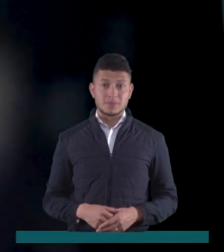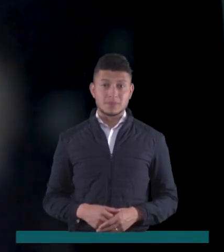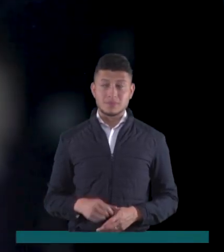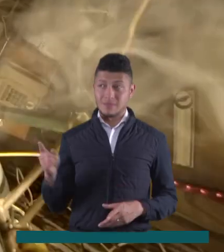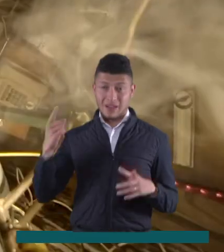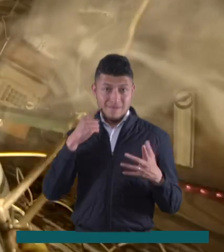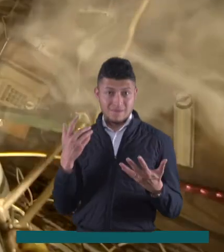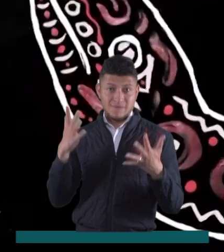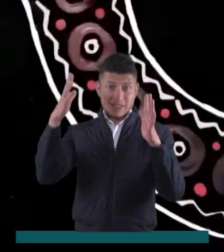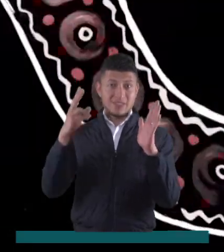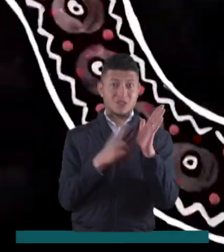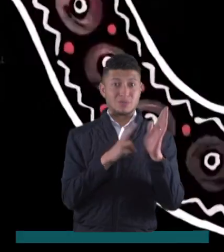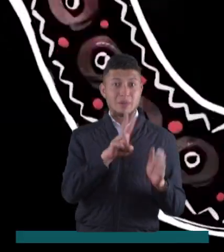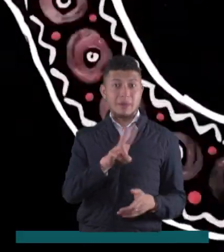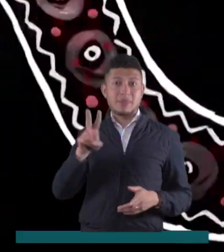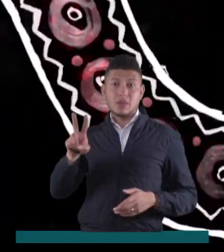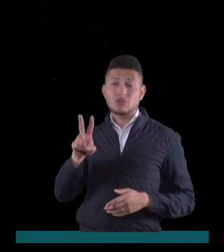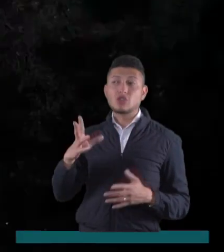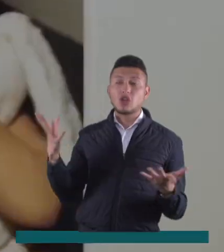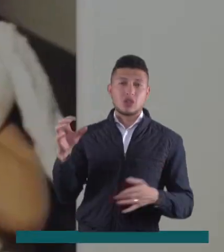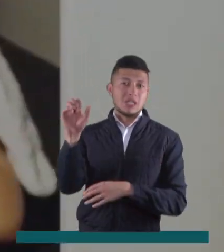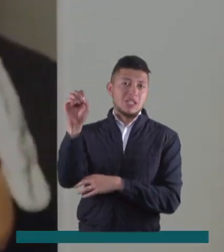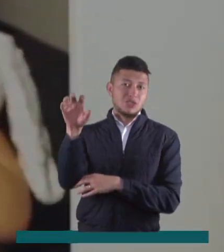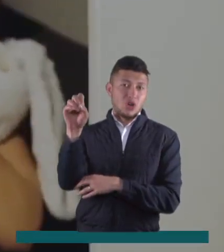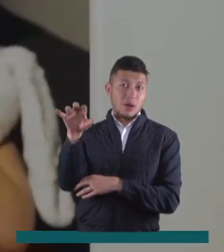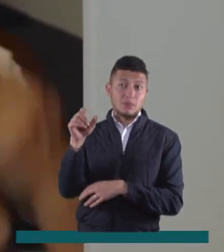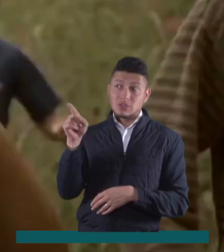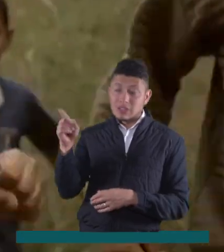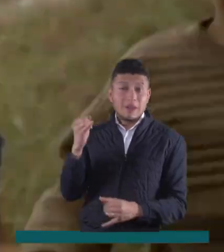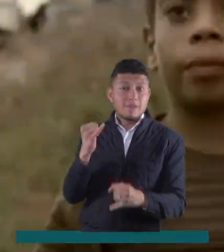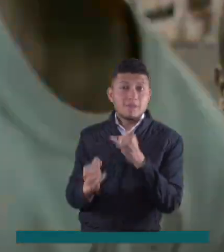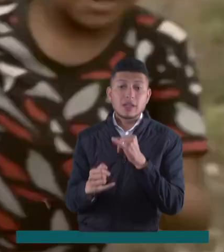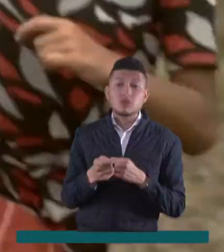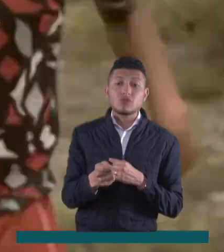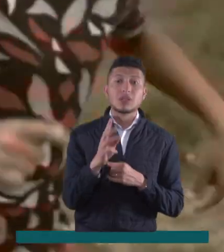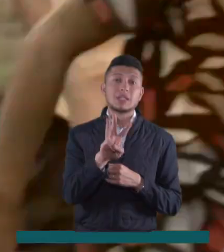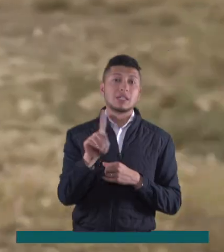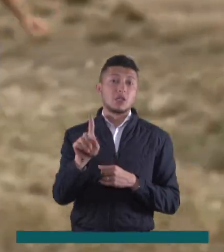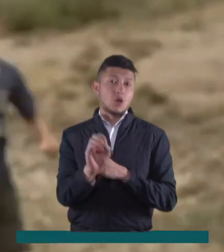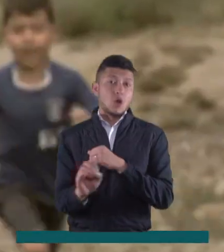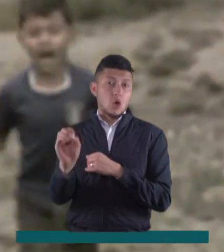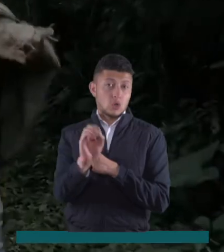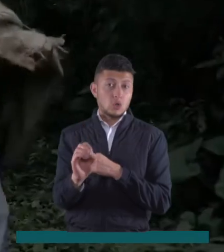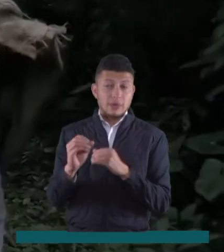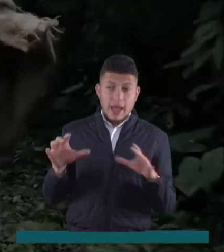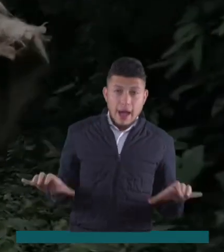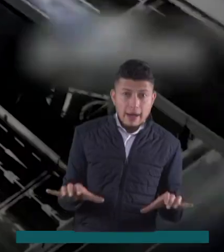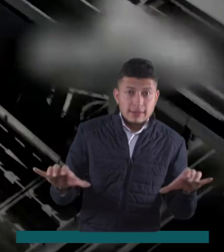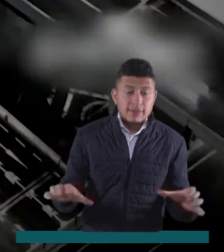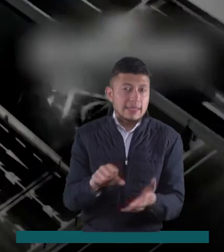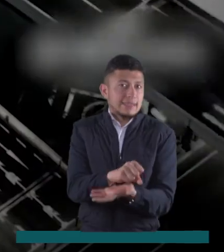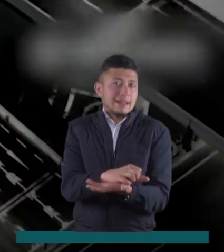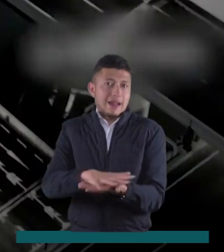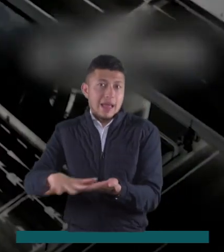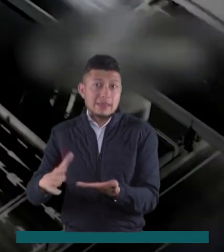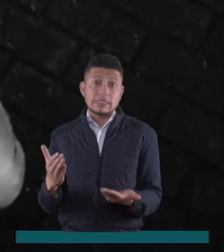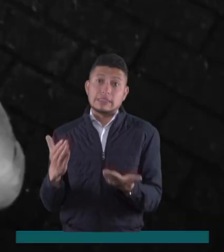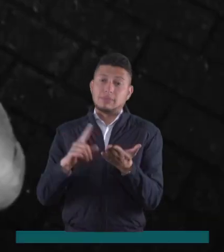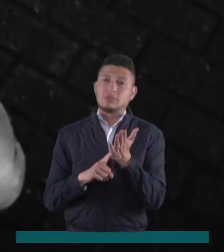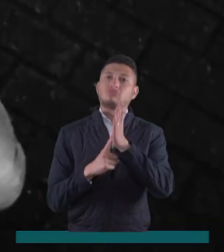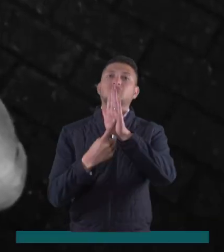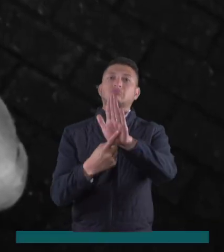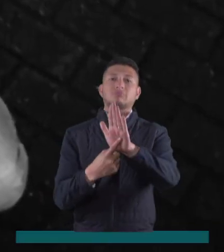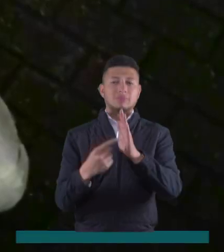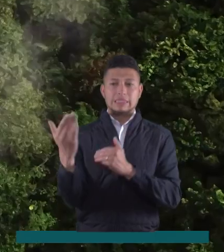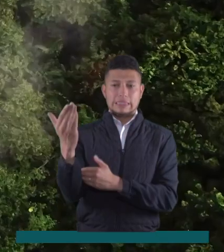El FECISO 2022 se lleva a cabo en Sogamoso y termina este 31 de octubre con actividades gratuitas que